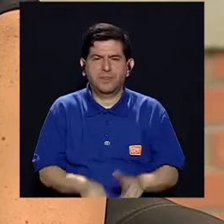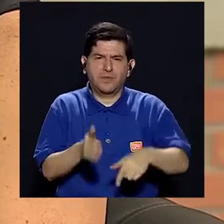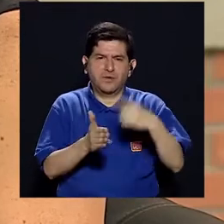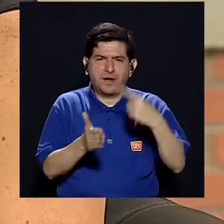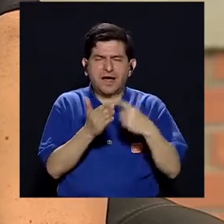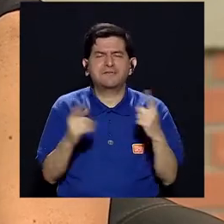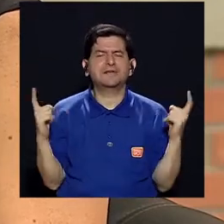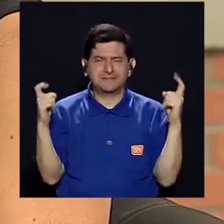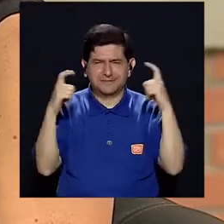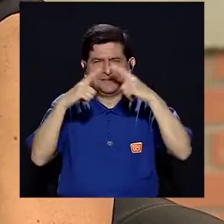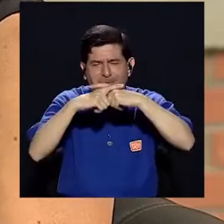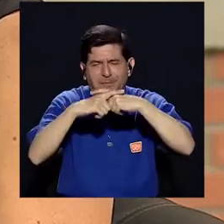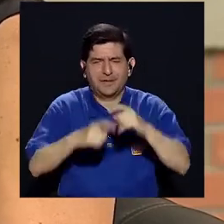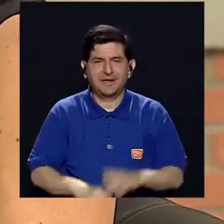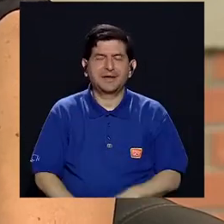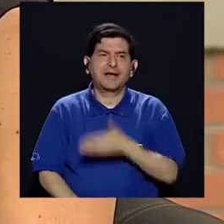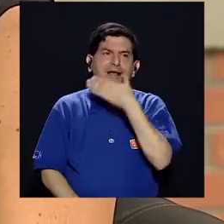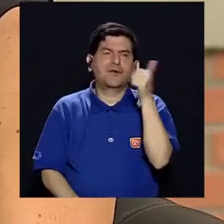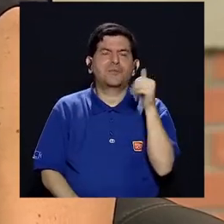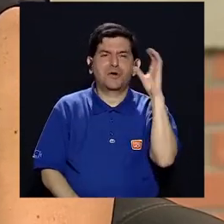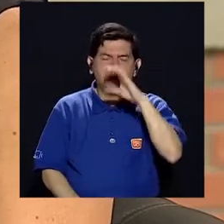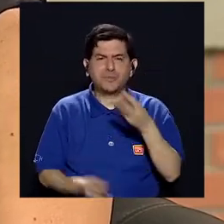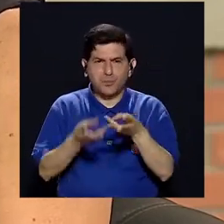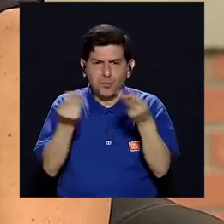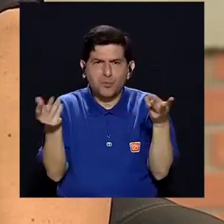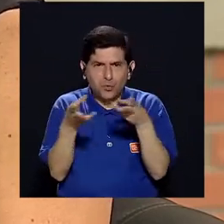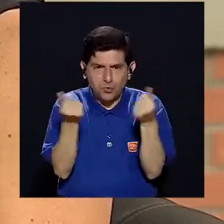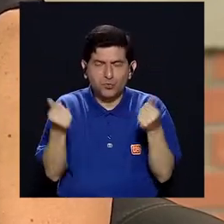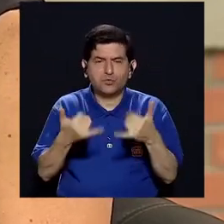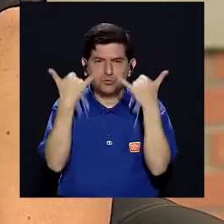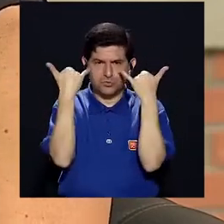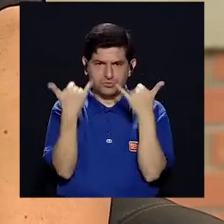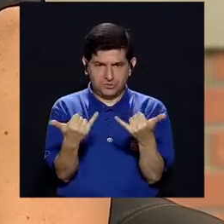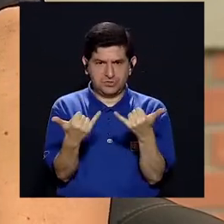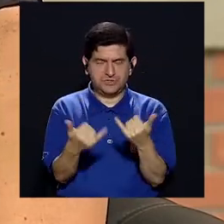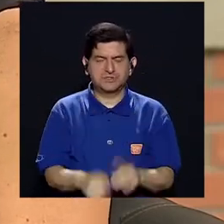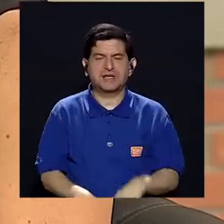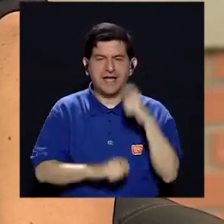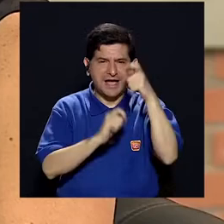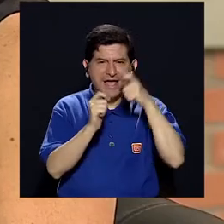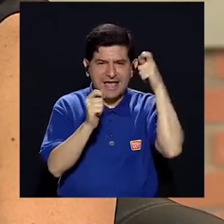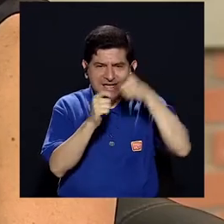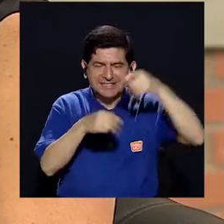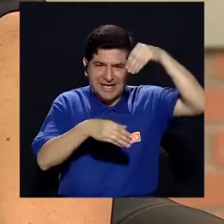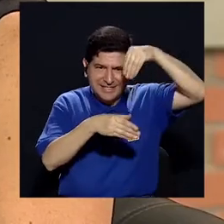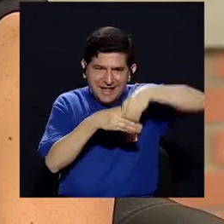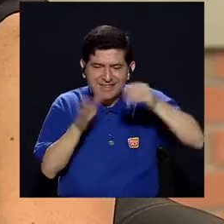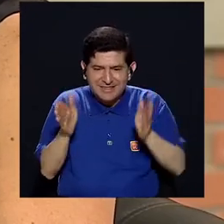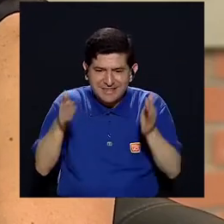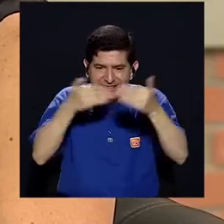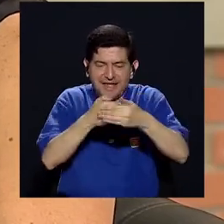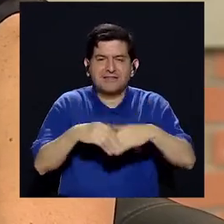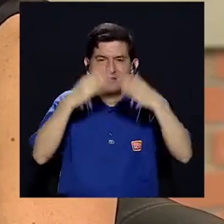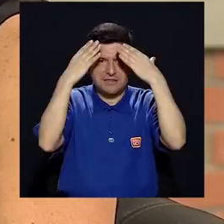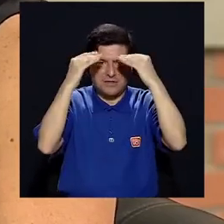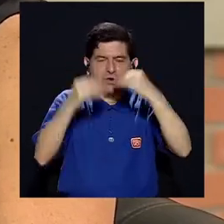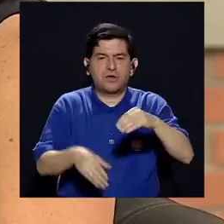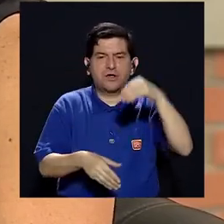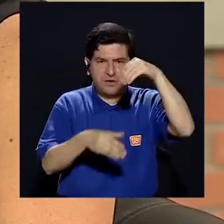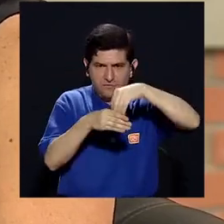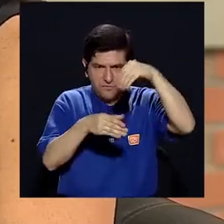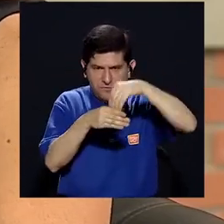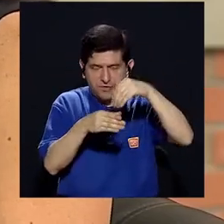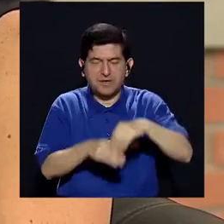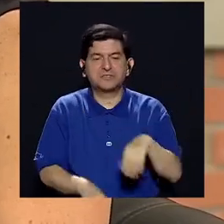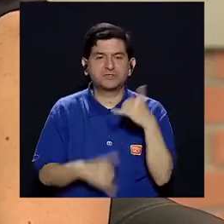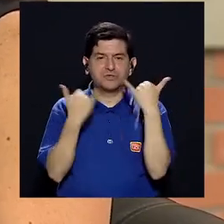empaque, ¿verdad? Entonces, eso a veces se nos puede complicar. Lo ideal es buscar productos que ya sea la porción justa, lo que venga en el paque y que la información